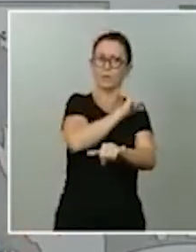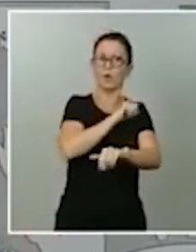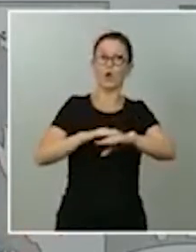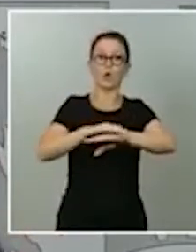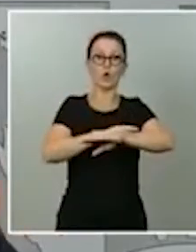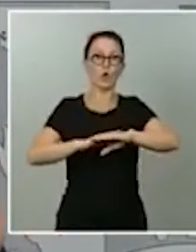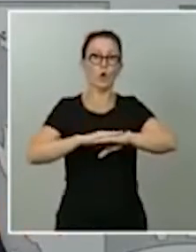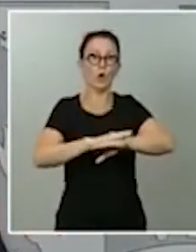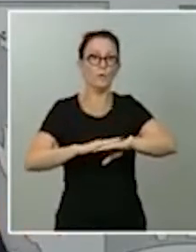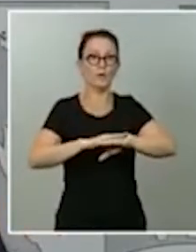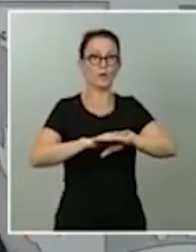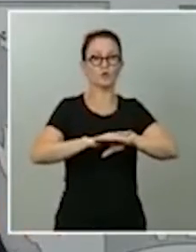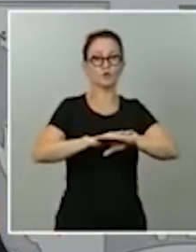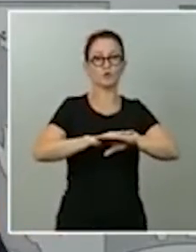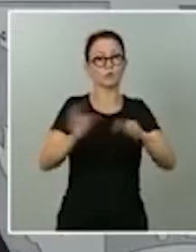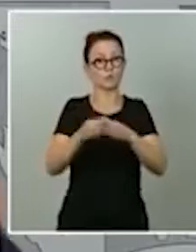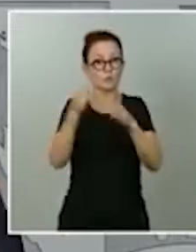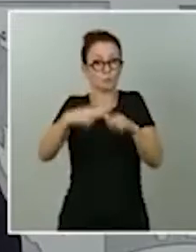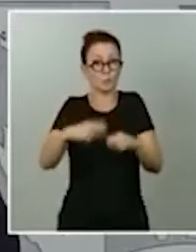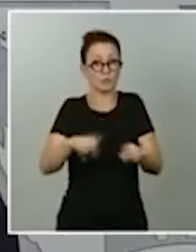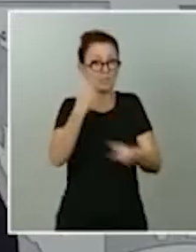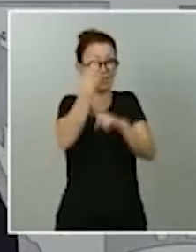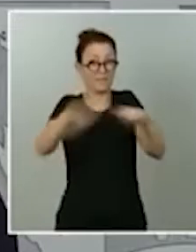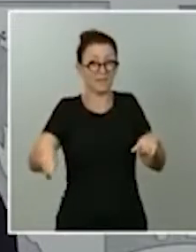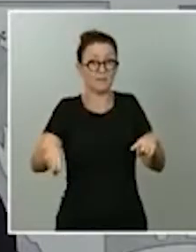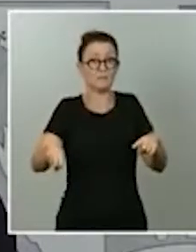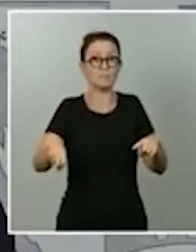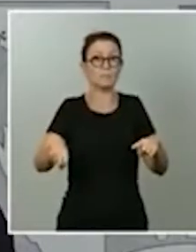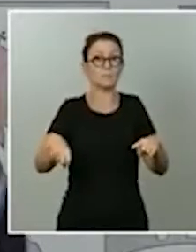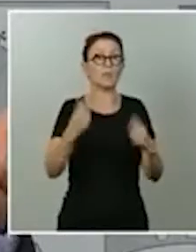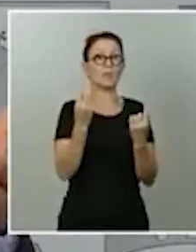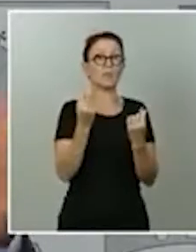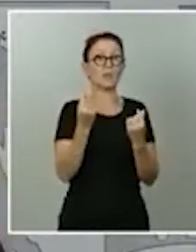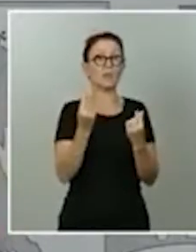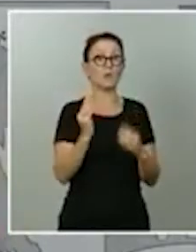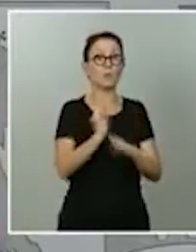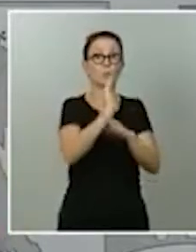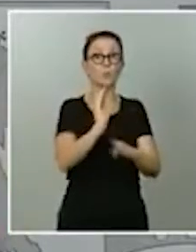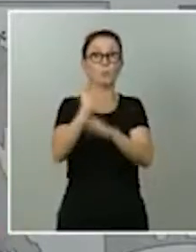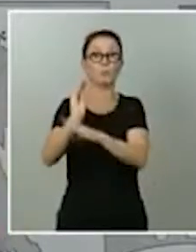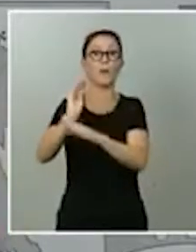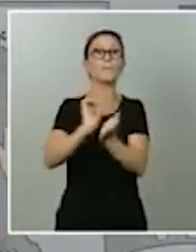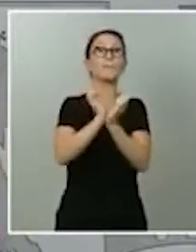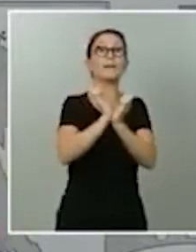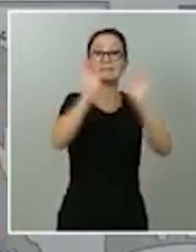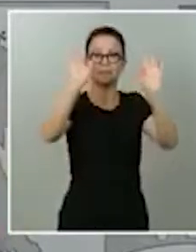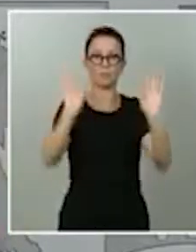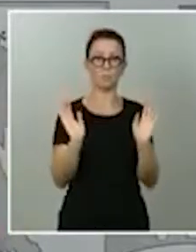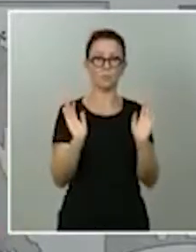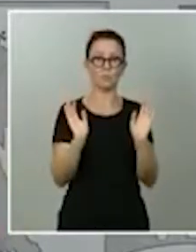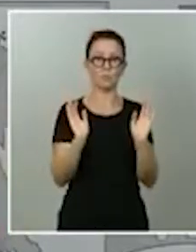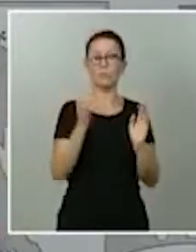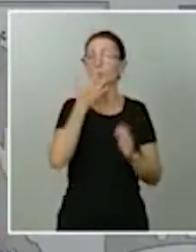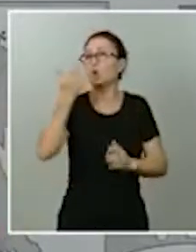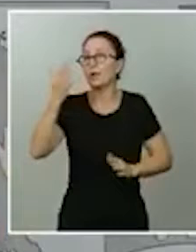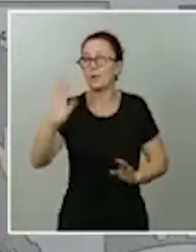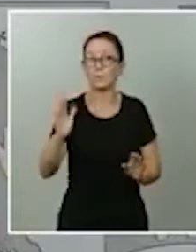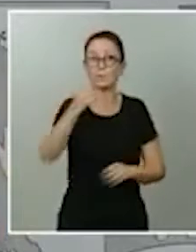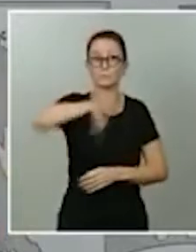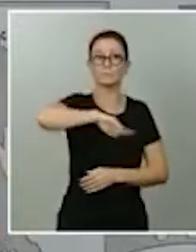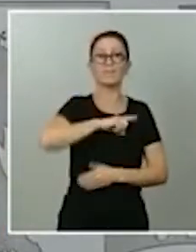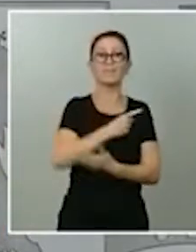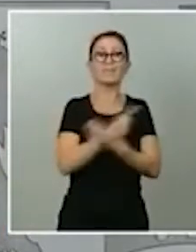de otro signo, daban recursos económicos a las comunidades autónomas vía préstamo. FLA, por ejemplo. Nosotros hemos dado 16.000 millones de euros